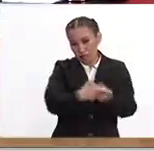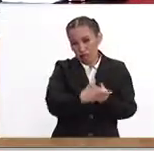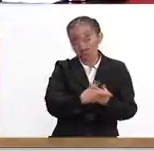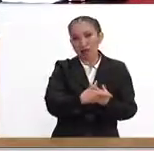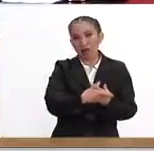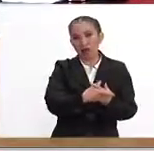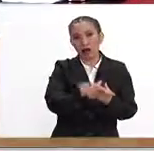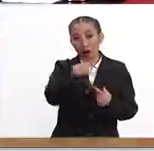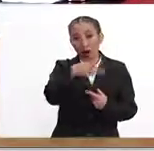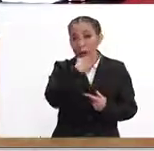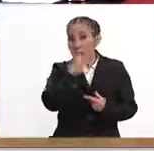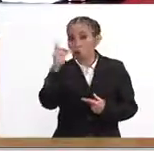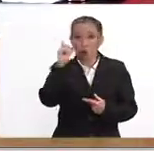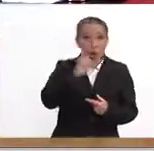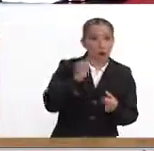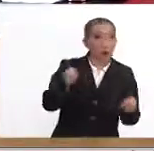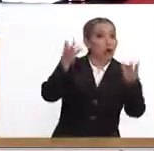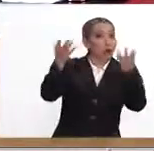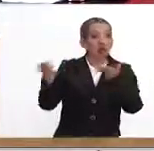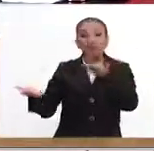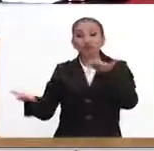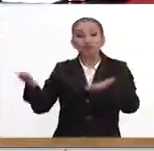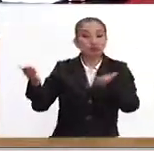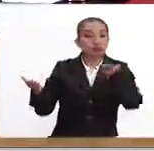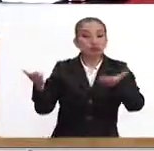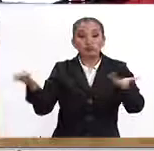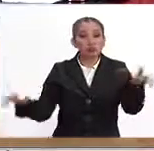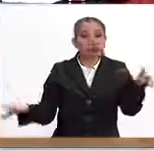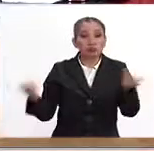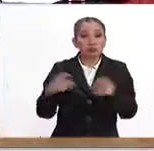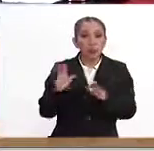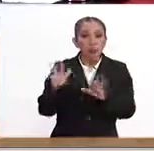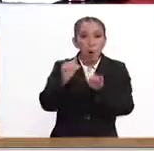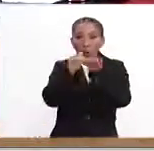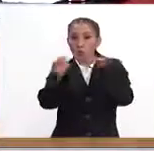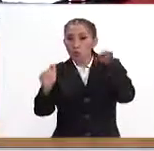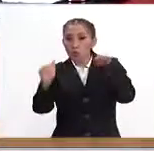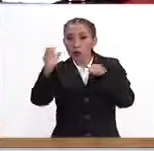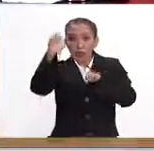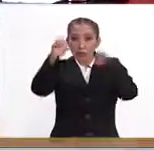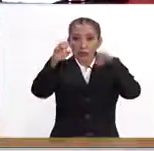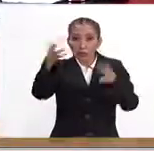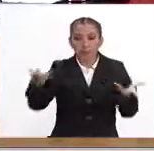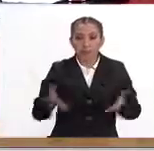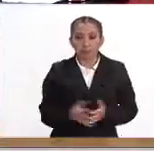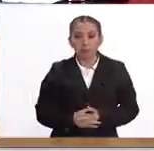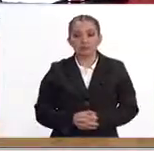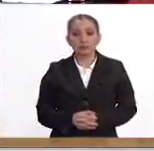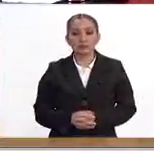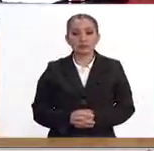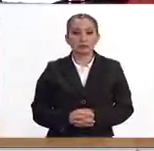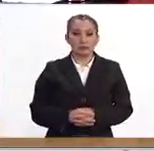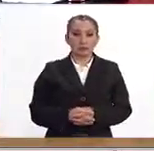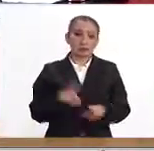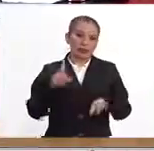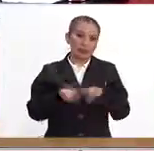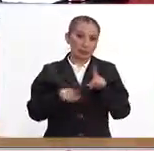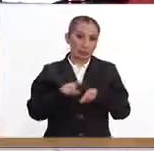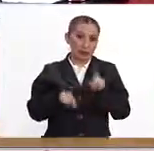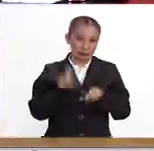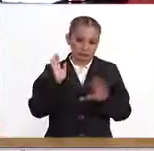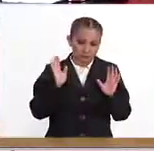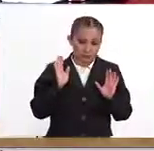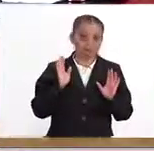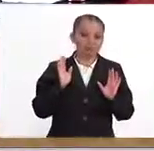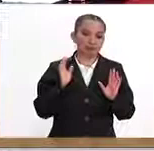¿son hombres, mujeres o entran dentro de un rango de edad determinado? Eso depende mucho